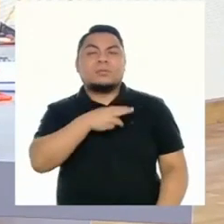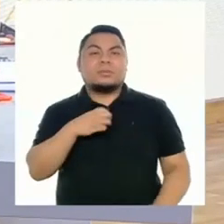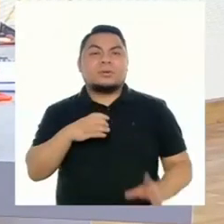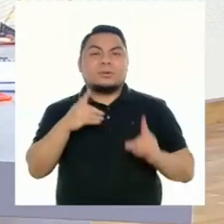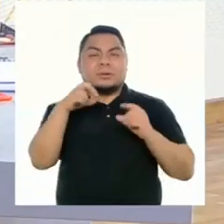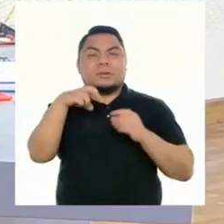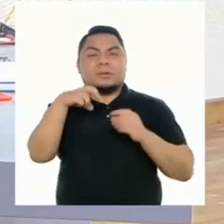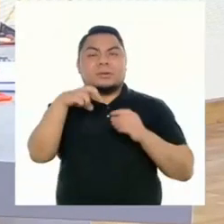.gob.p